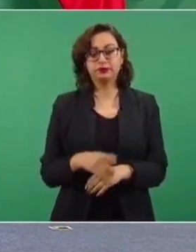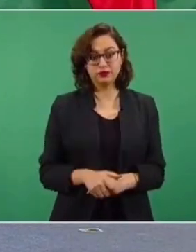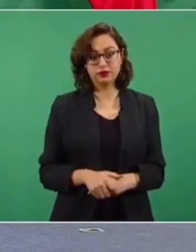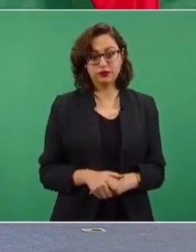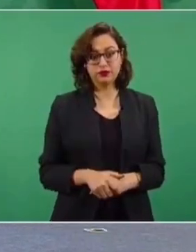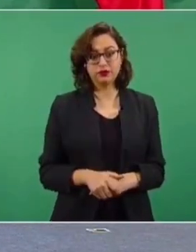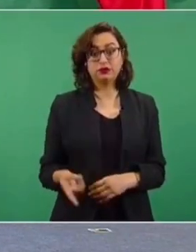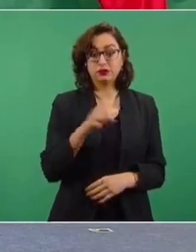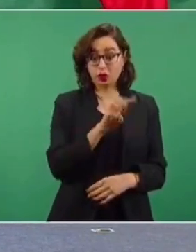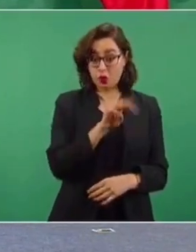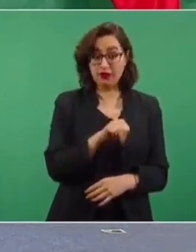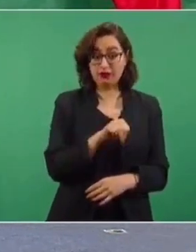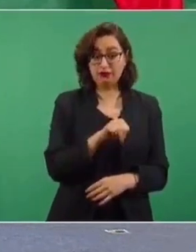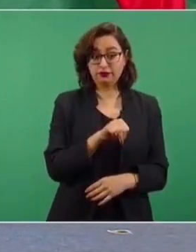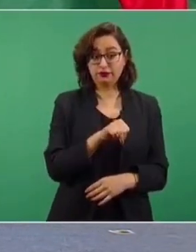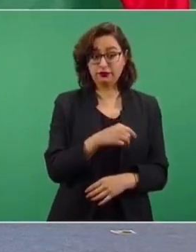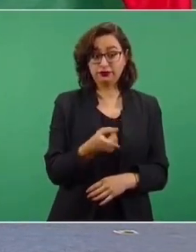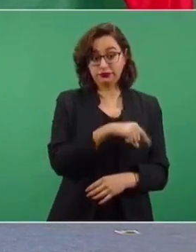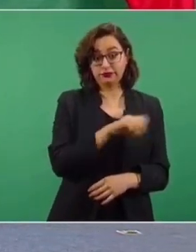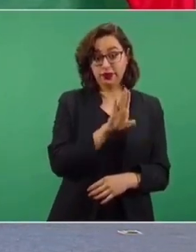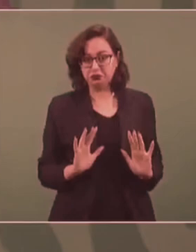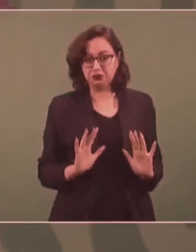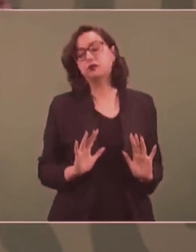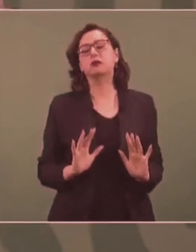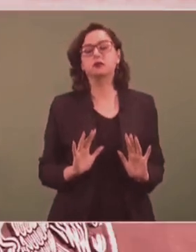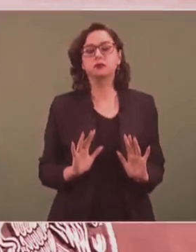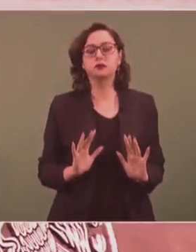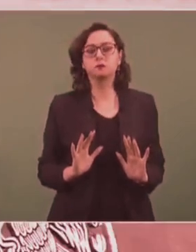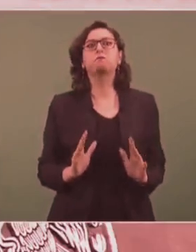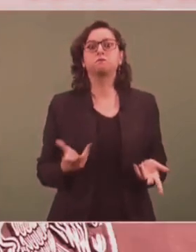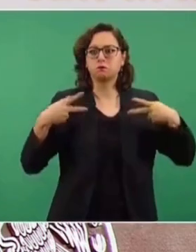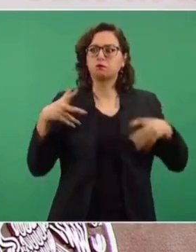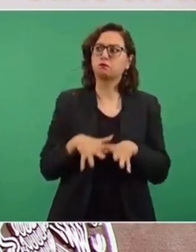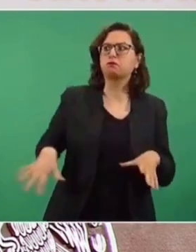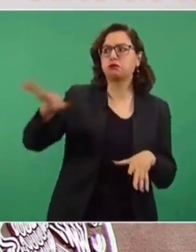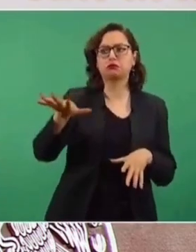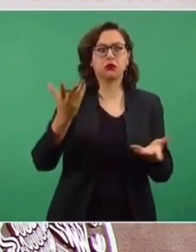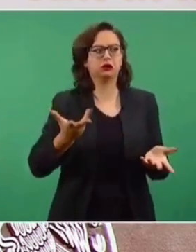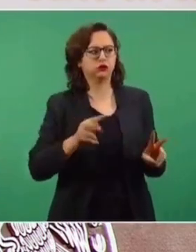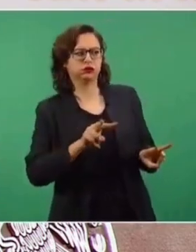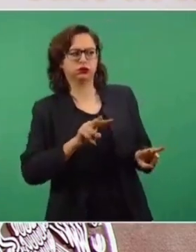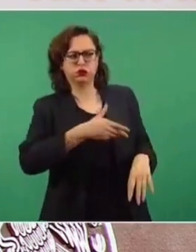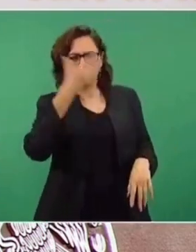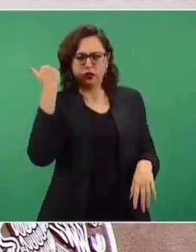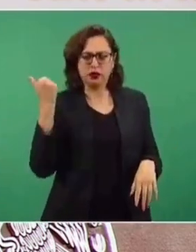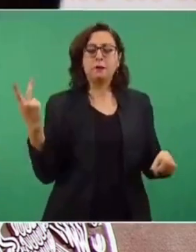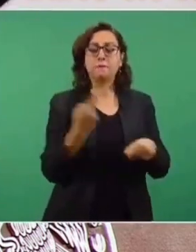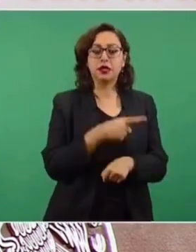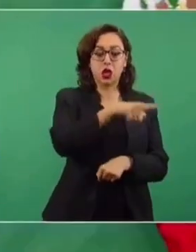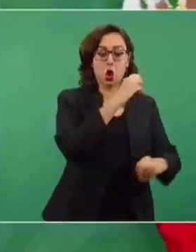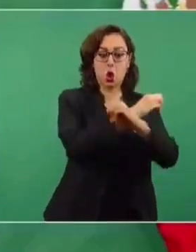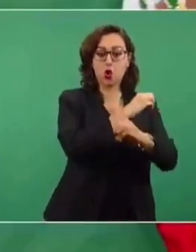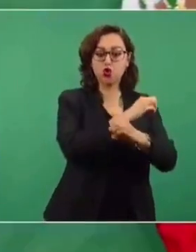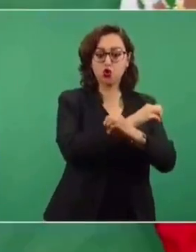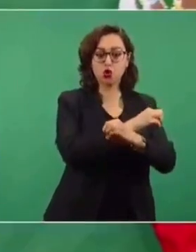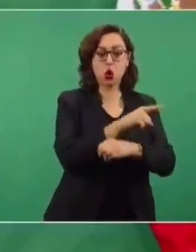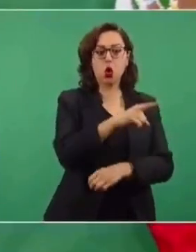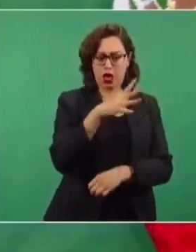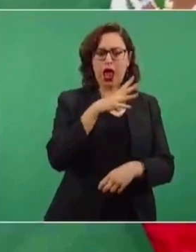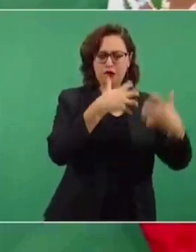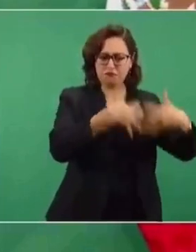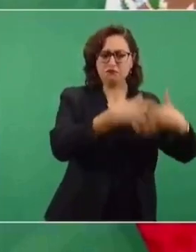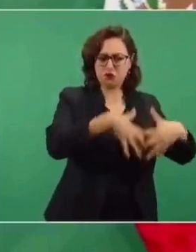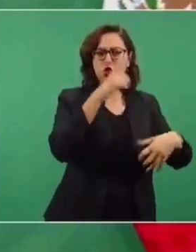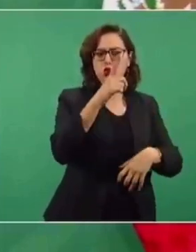Este es Oxxo, este es Walmart y este es Bimbo. Eso la gente no lo sabe, que Oxxo tiene también plantas para